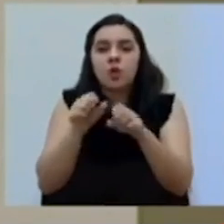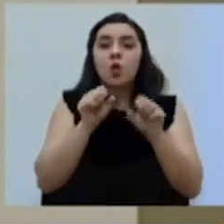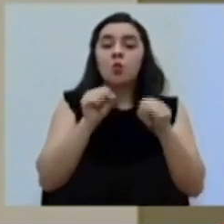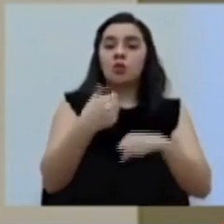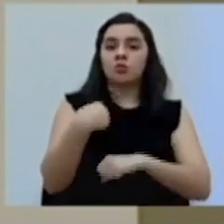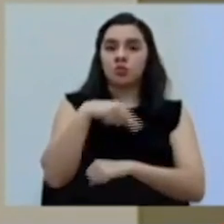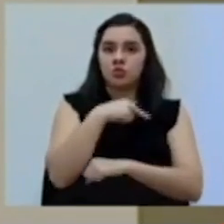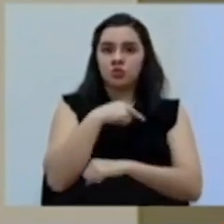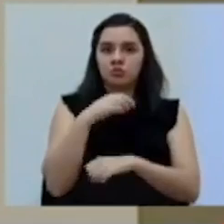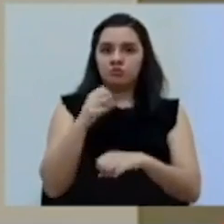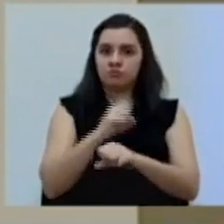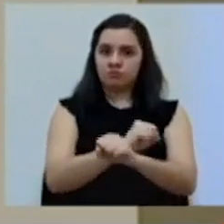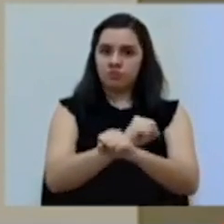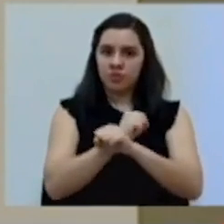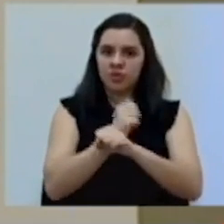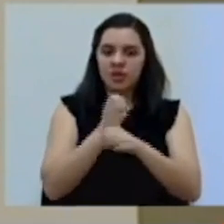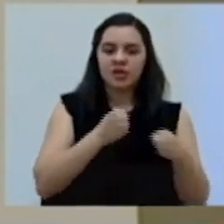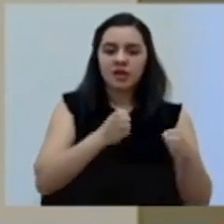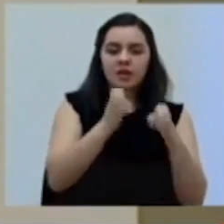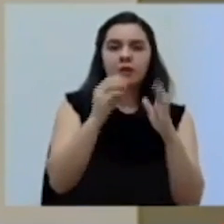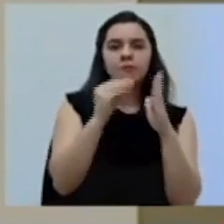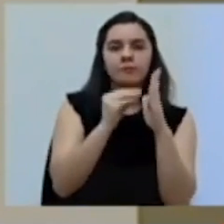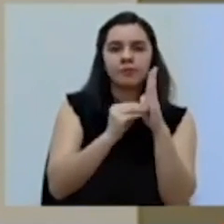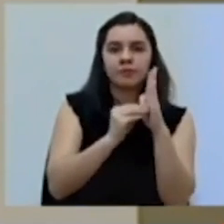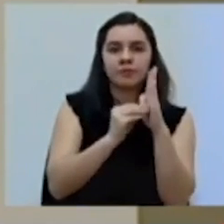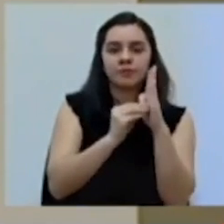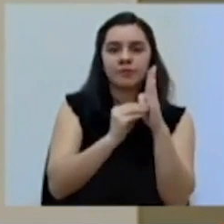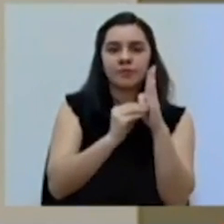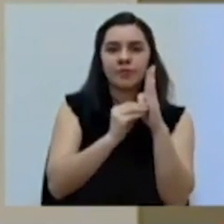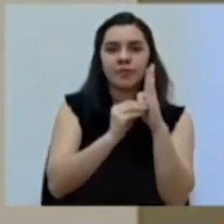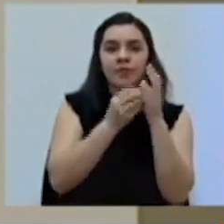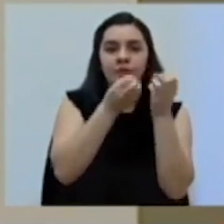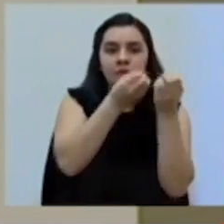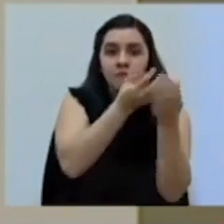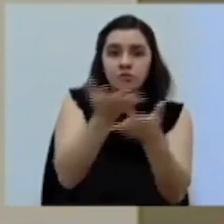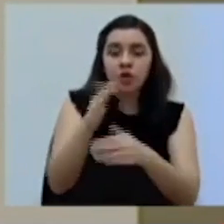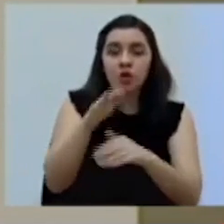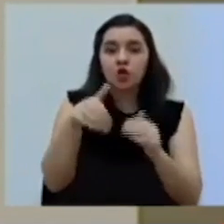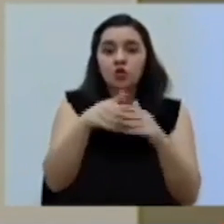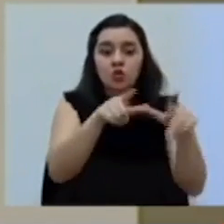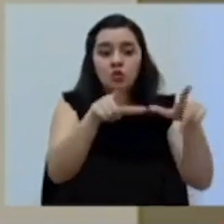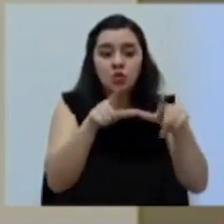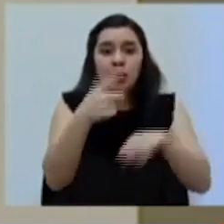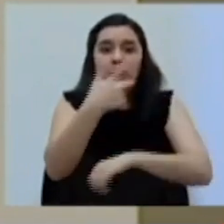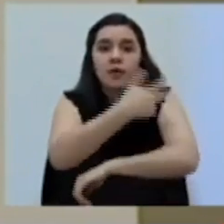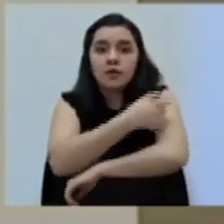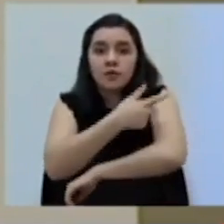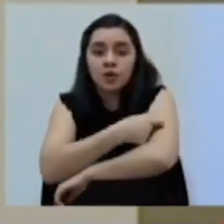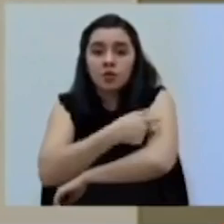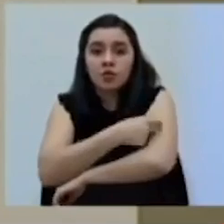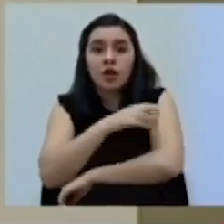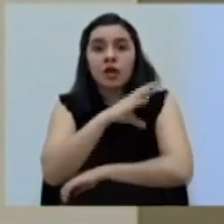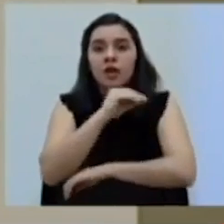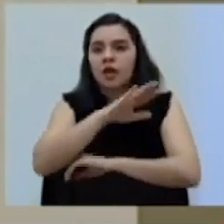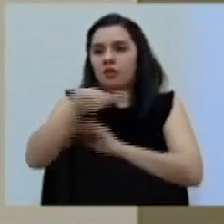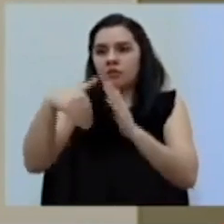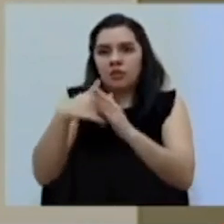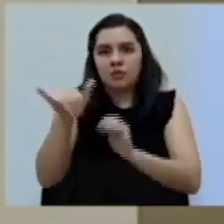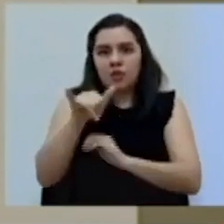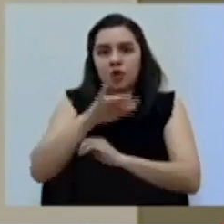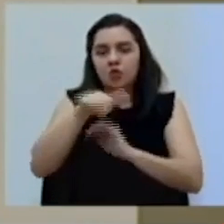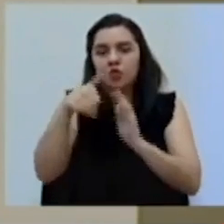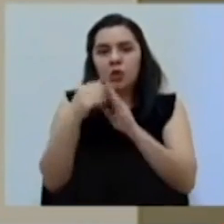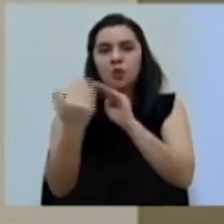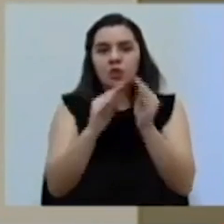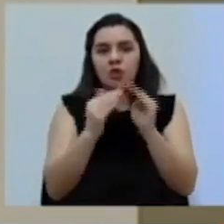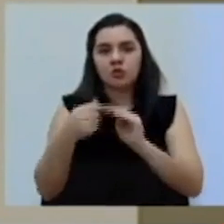seguros que las estrategias que se van a establecer van a llegar a toda la red de vacunatorios de la institución y a toda la población de riesgo.